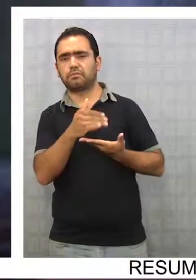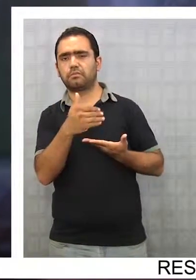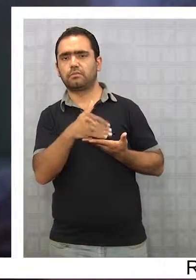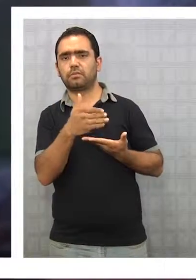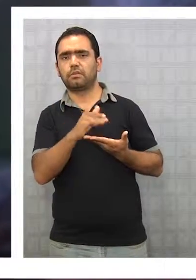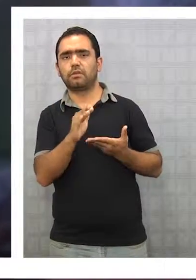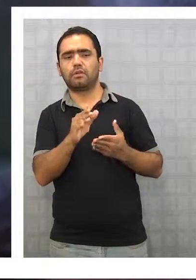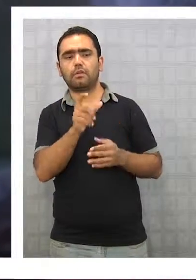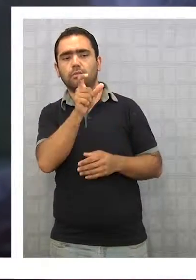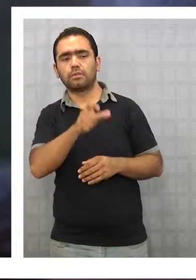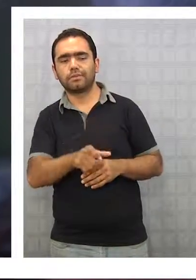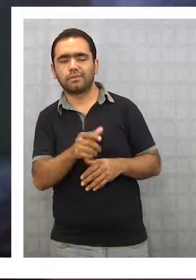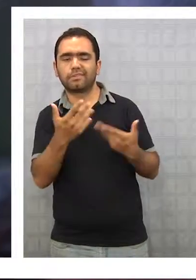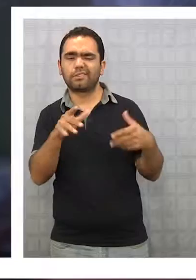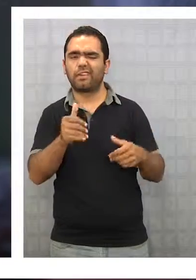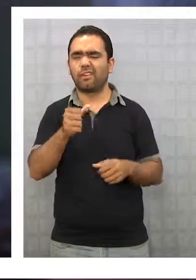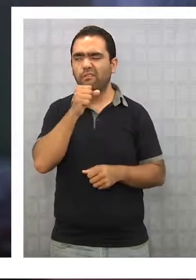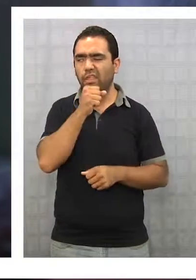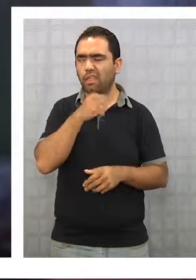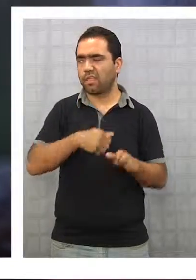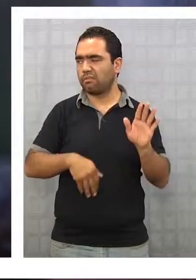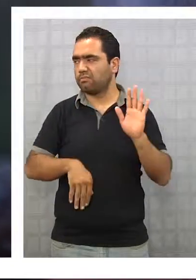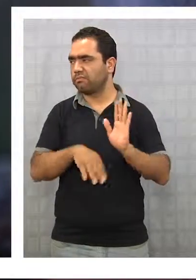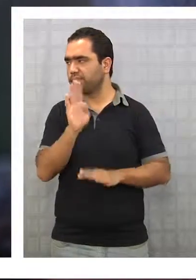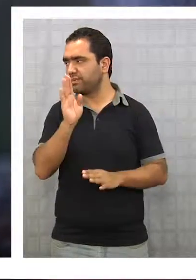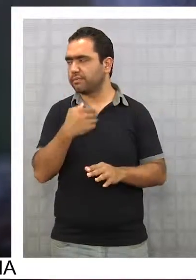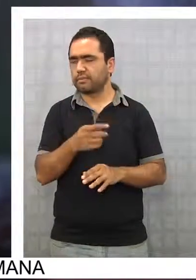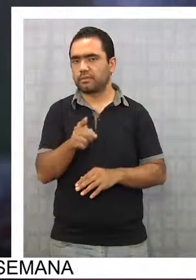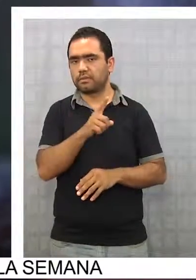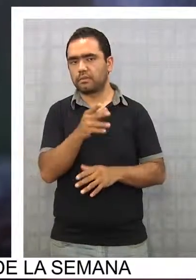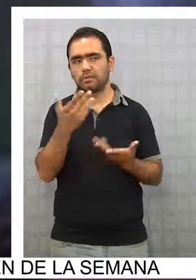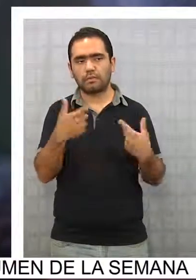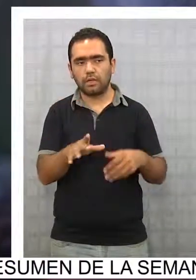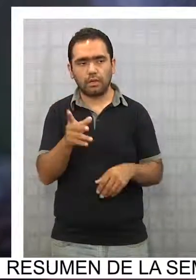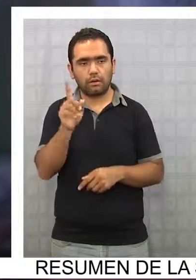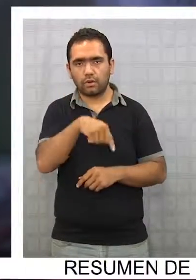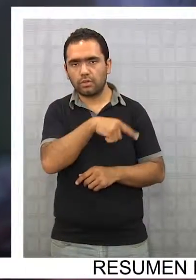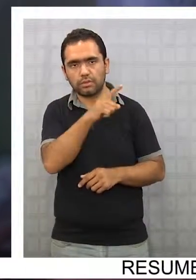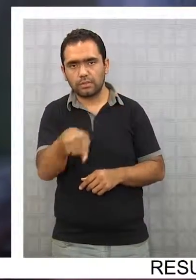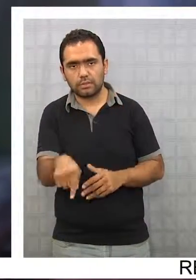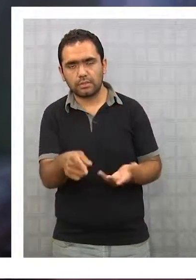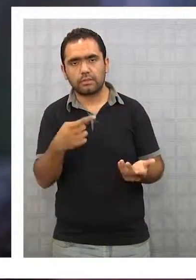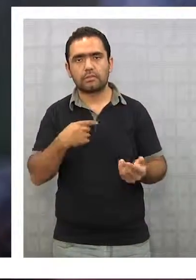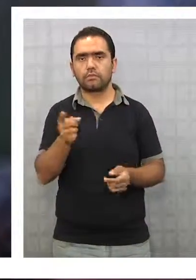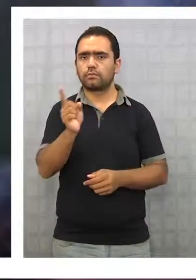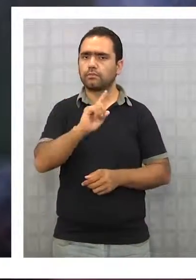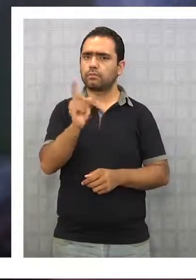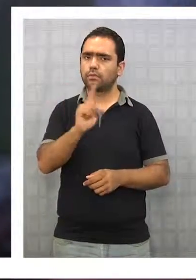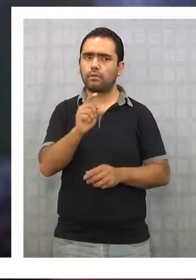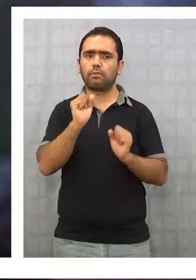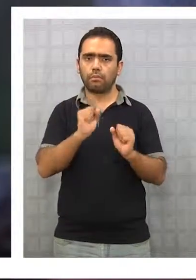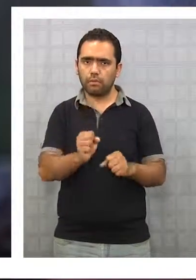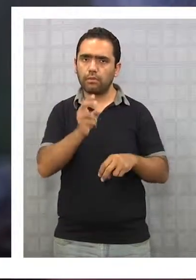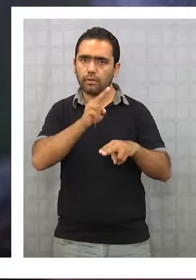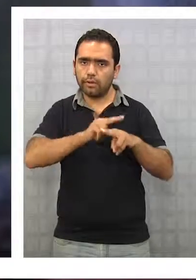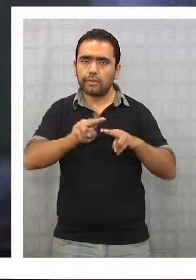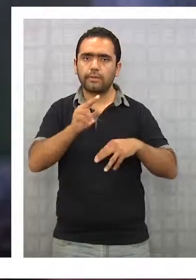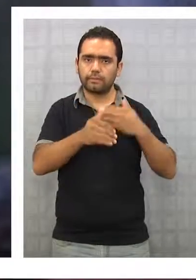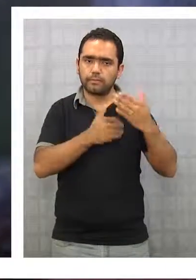adulto mayor que ya cumplió la edad y dejó de ser una persona, diríamos, productivamente activa.